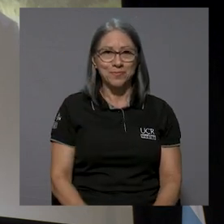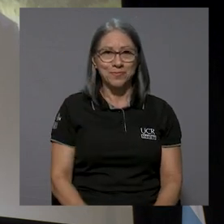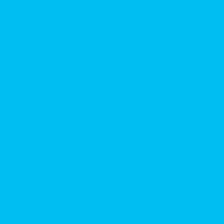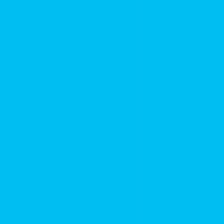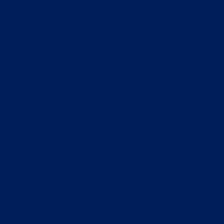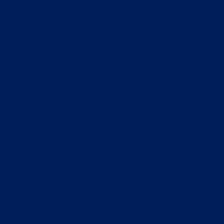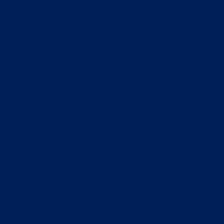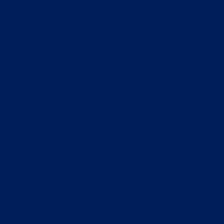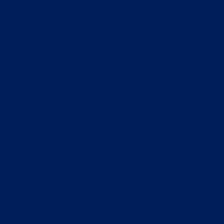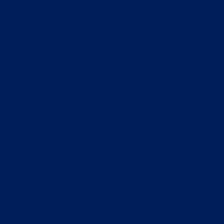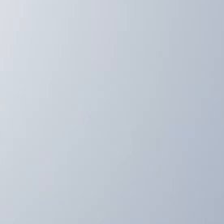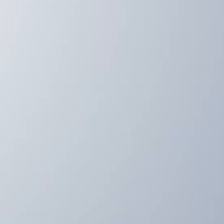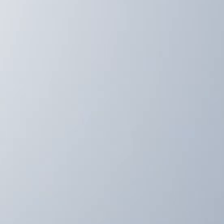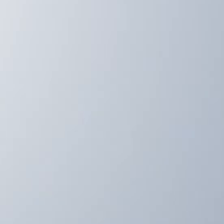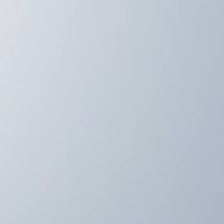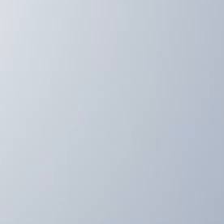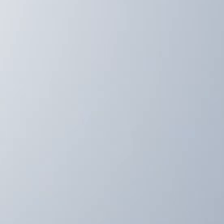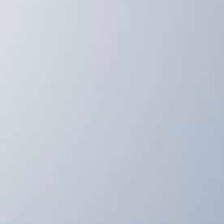Desde la U.